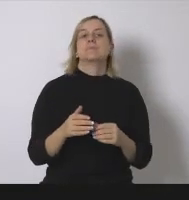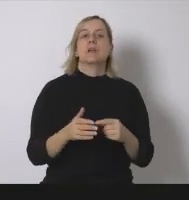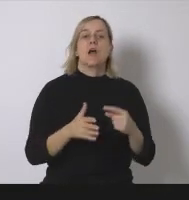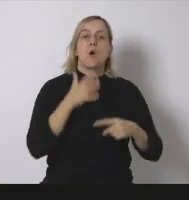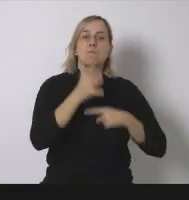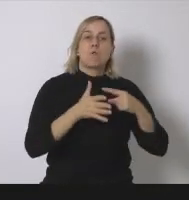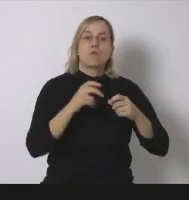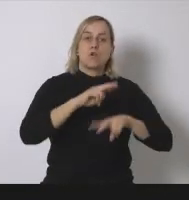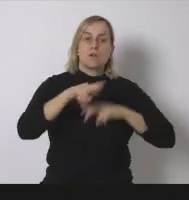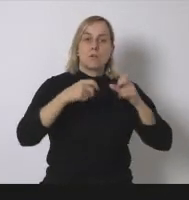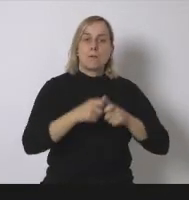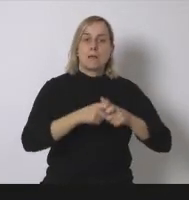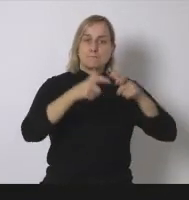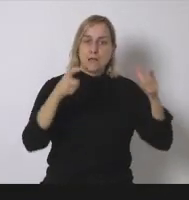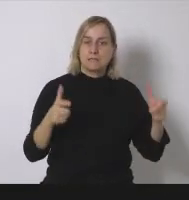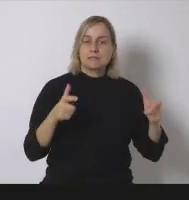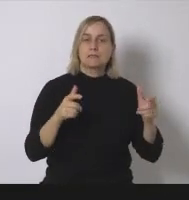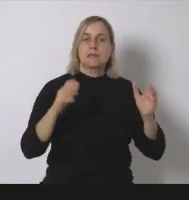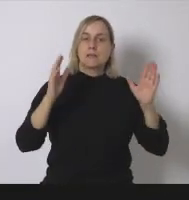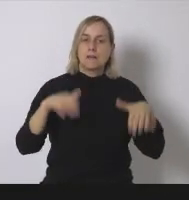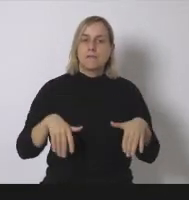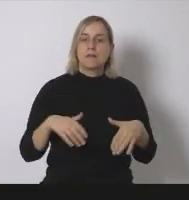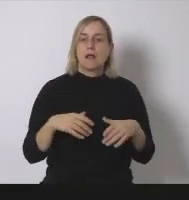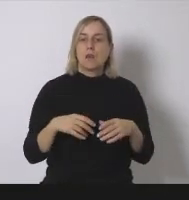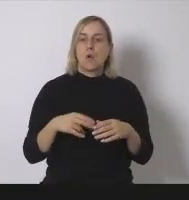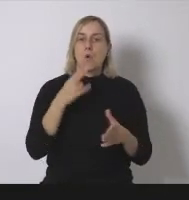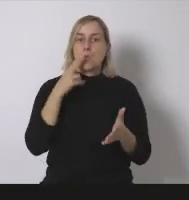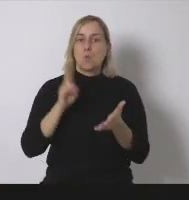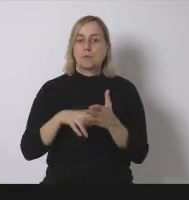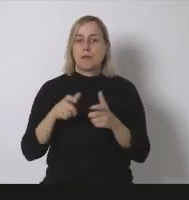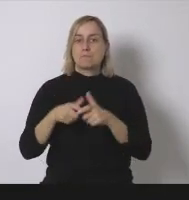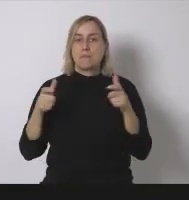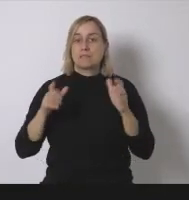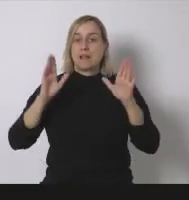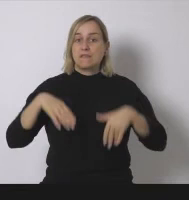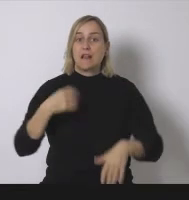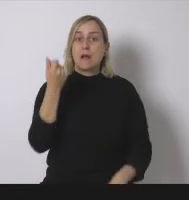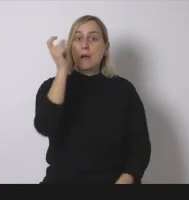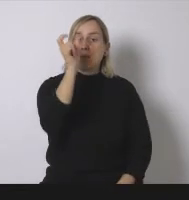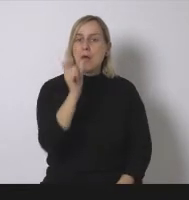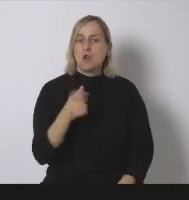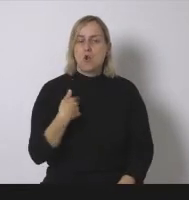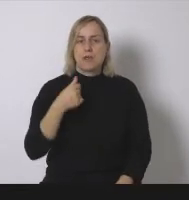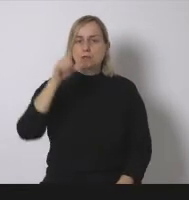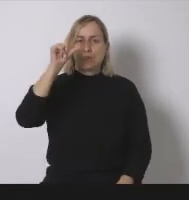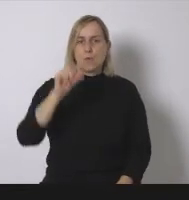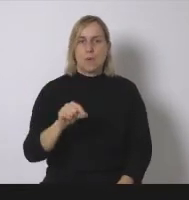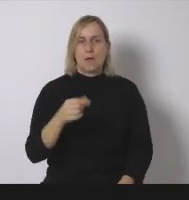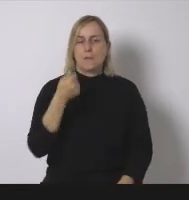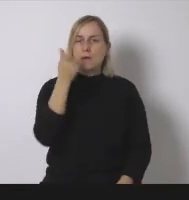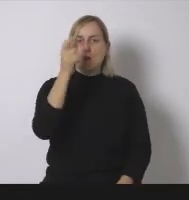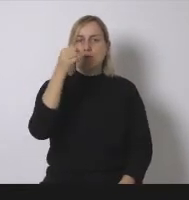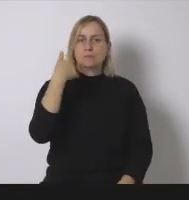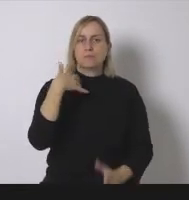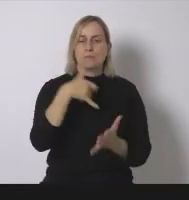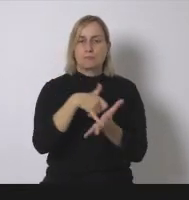la cuota pero en todo caso siguen siendo valores muy bajos es decir hay una labor pendiente de